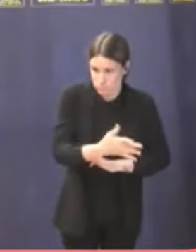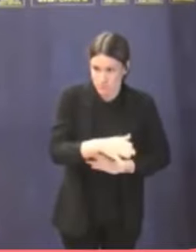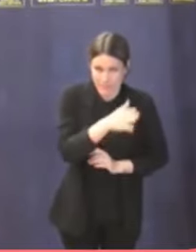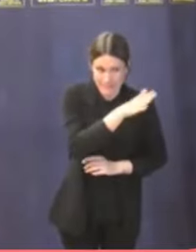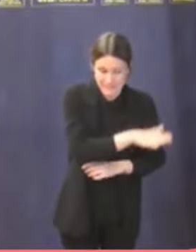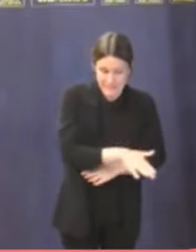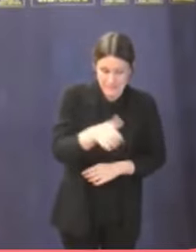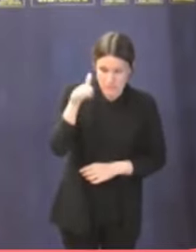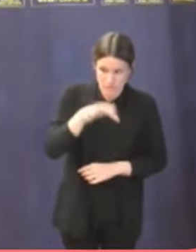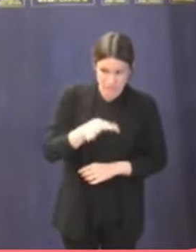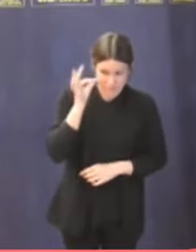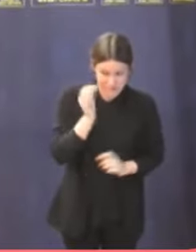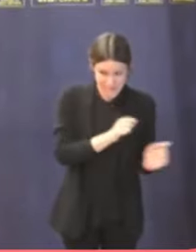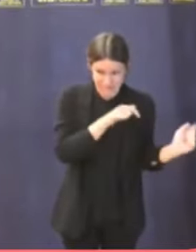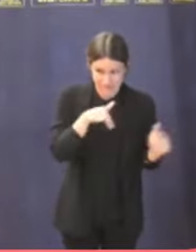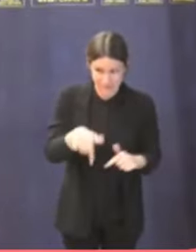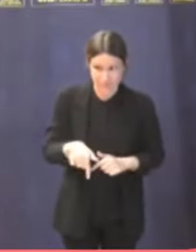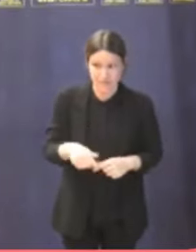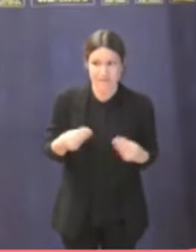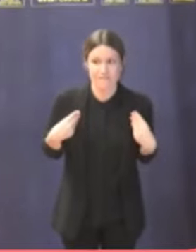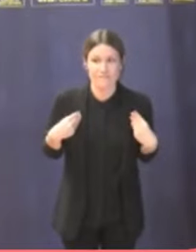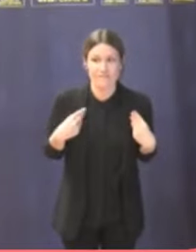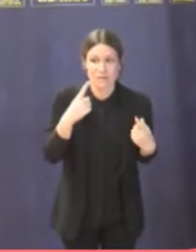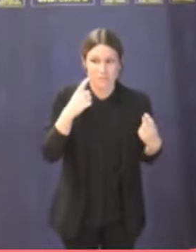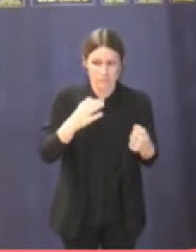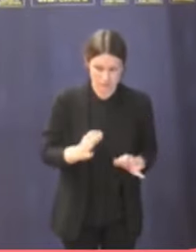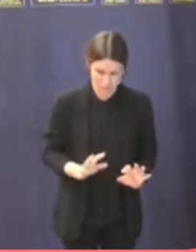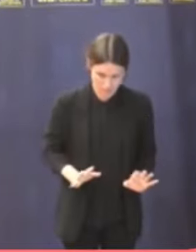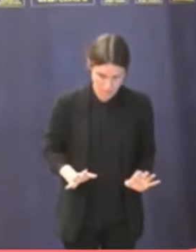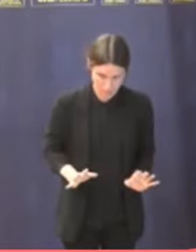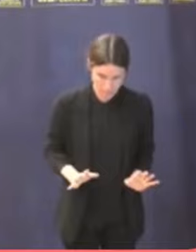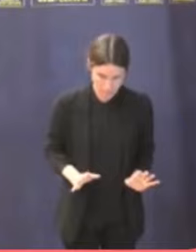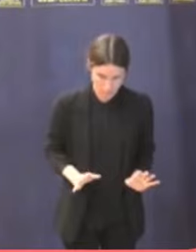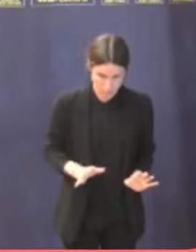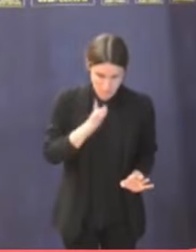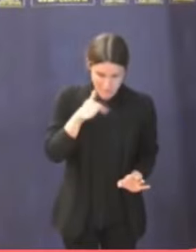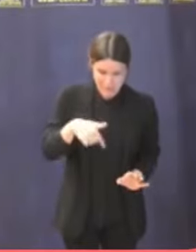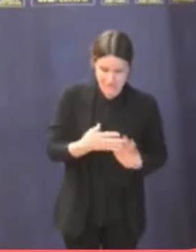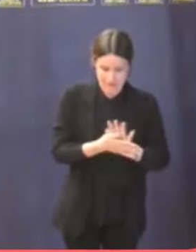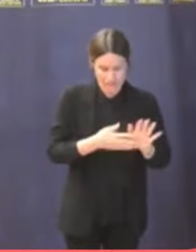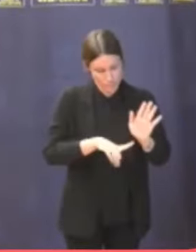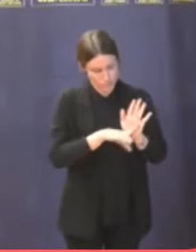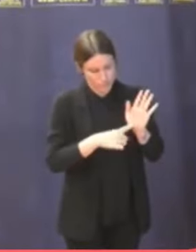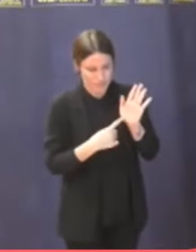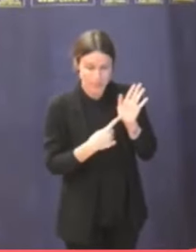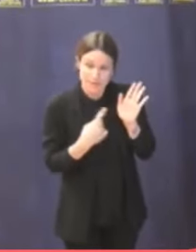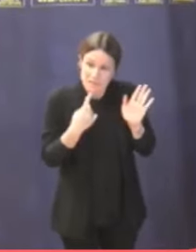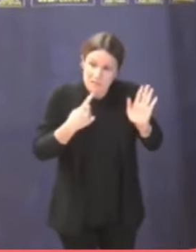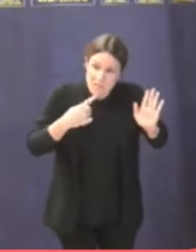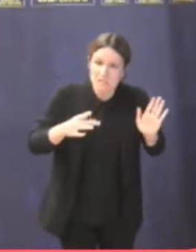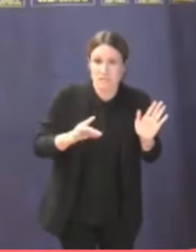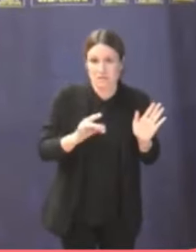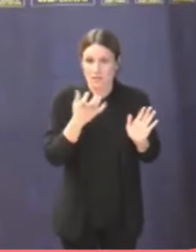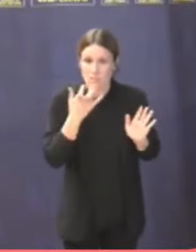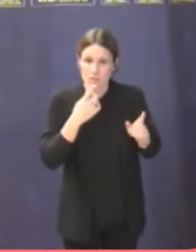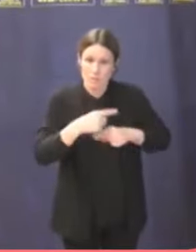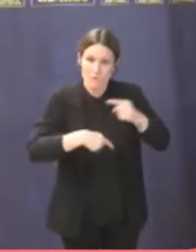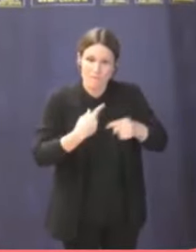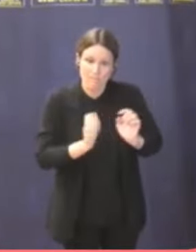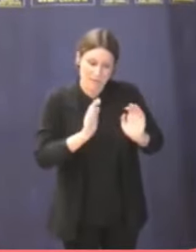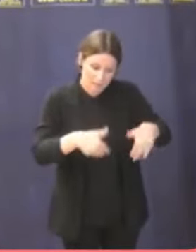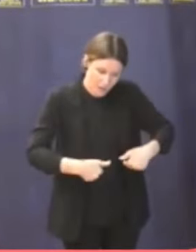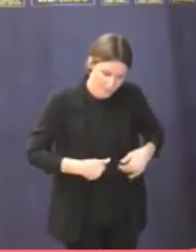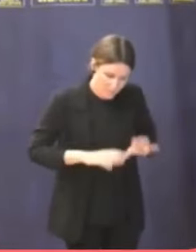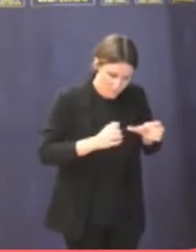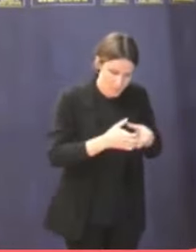que han llegado a nuestras costas jugándose la vida. Y esa es la realidad porque aquí podríamos hablar de leyes, aquí podríamos hablar de reagrupaciones familiares, de